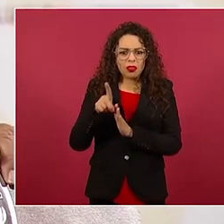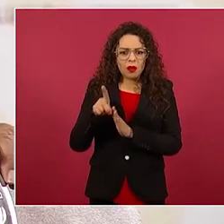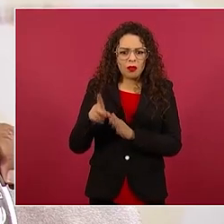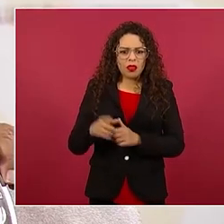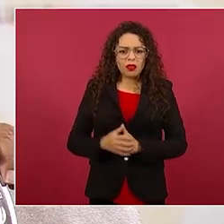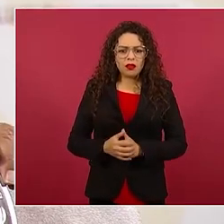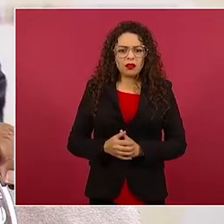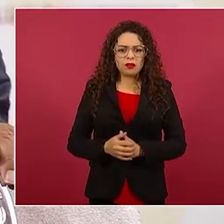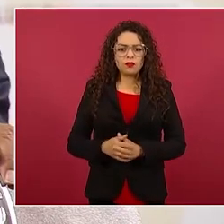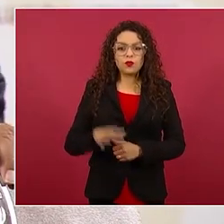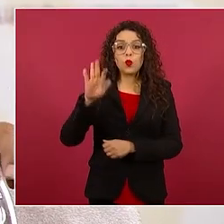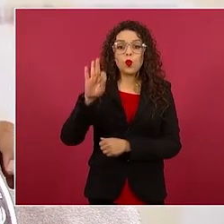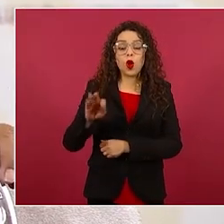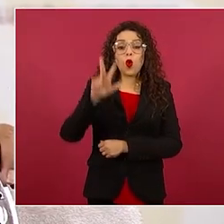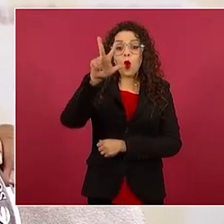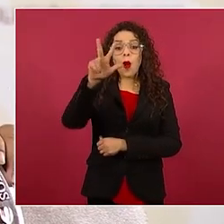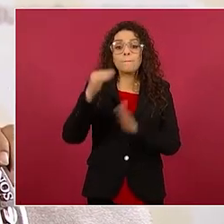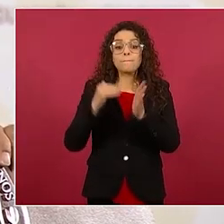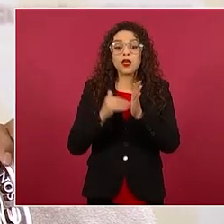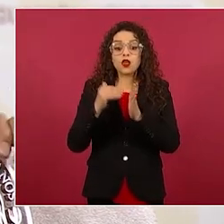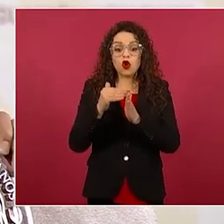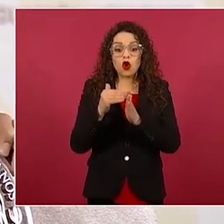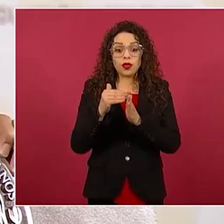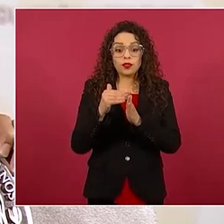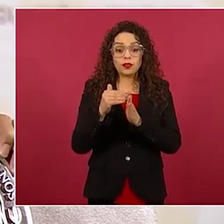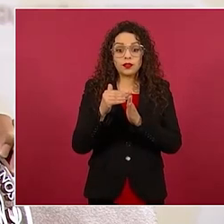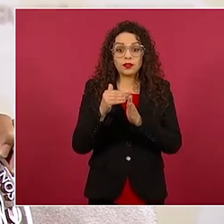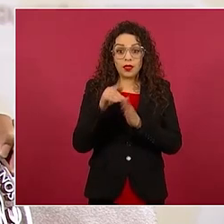48 millones. Es lo que pagó.